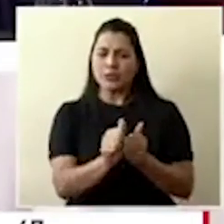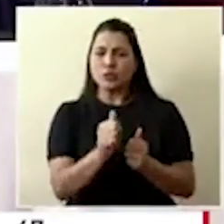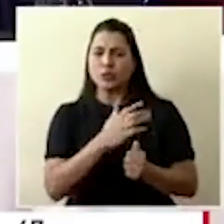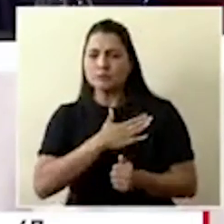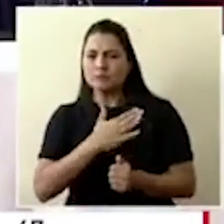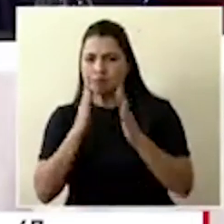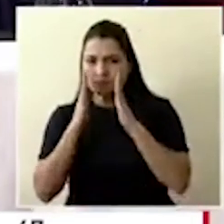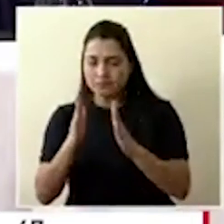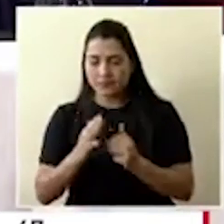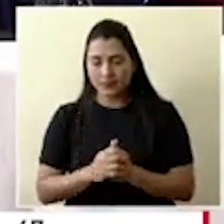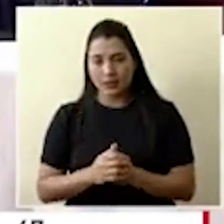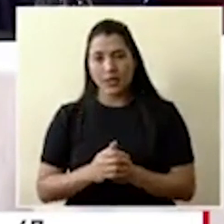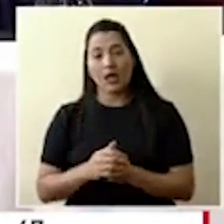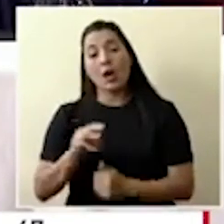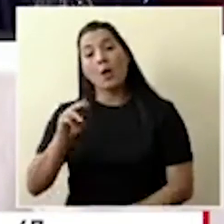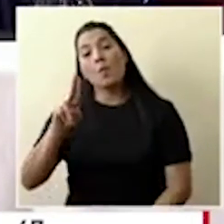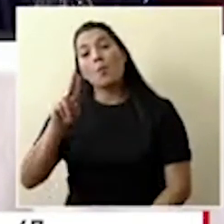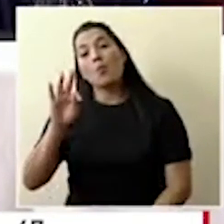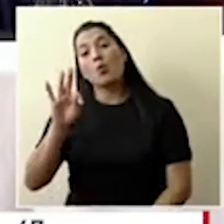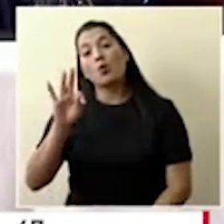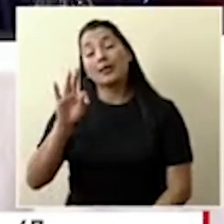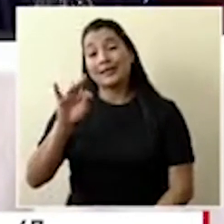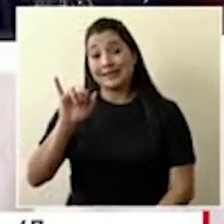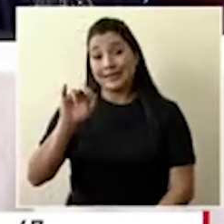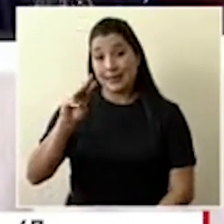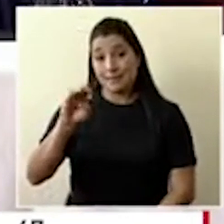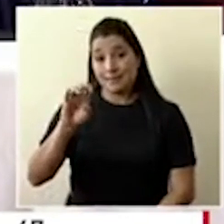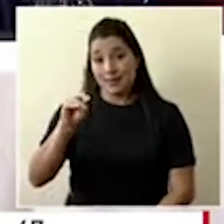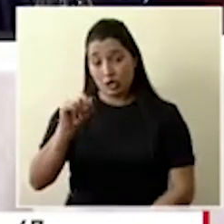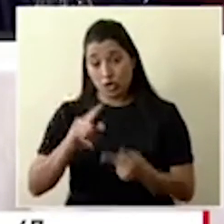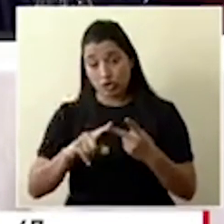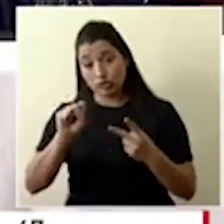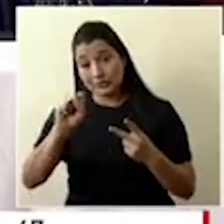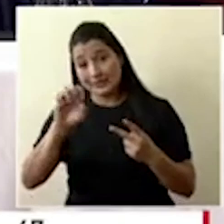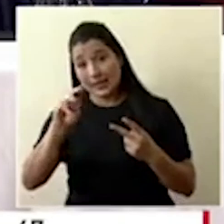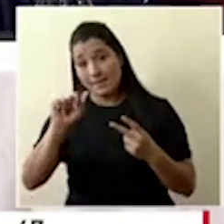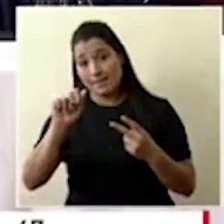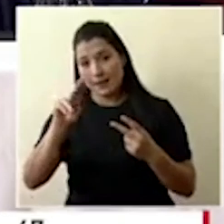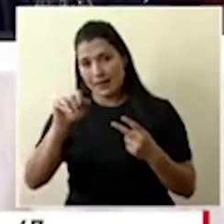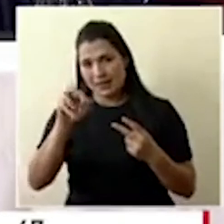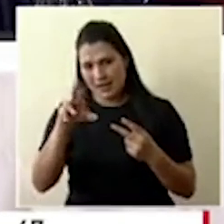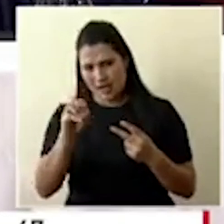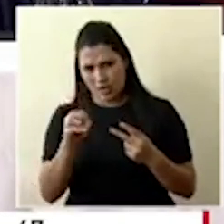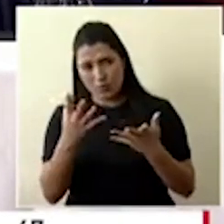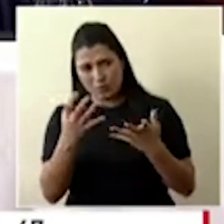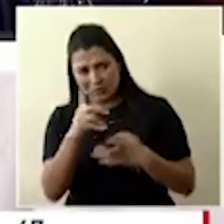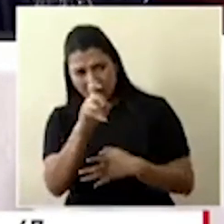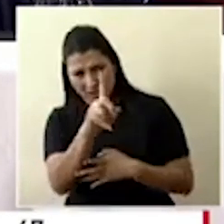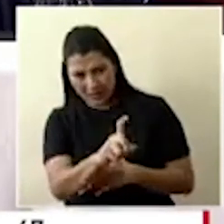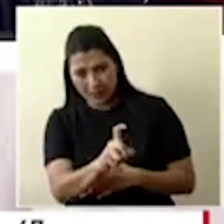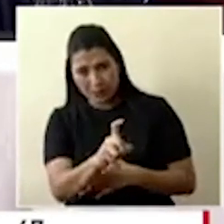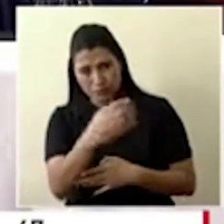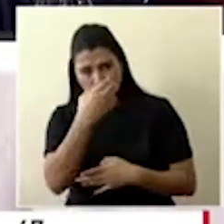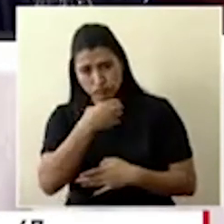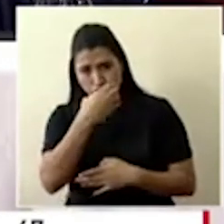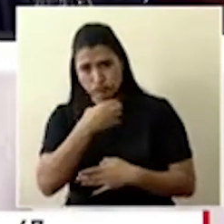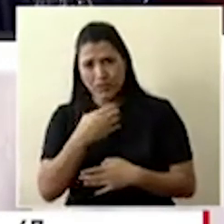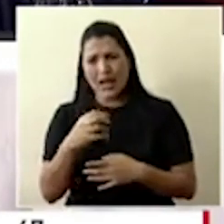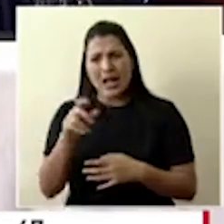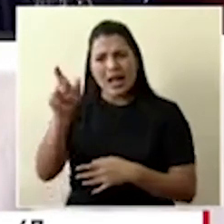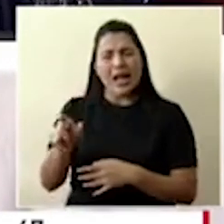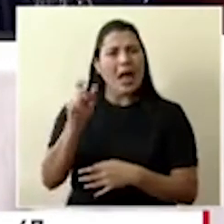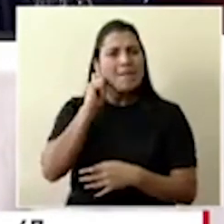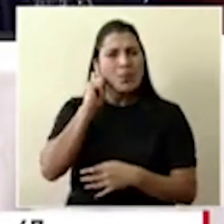Multimedios y el semanario consulta. Ministro Salas, ¿podría detallar si la investigación solicitada por usted en relación con el caso de la paciente de la Marcial